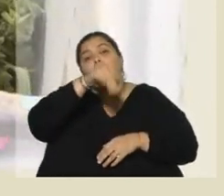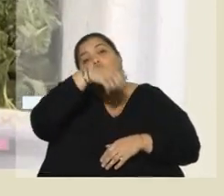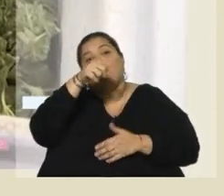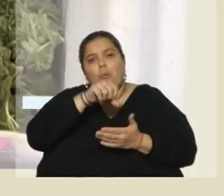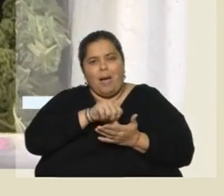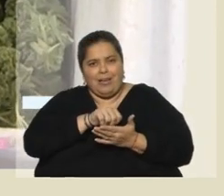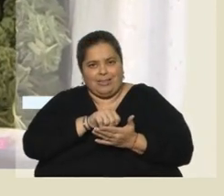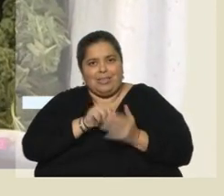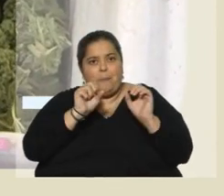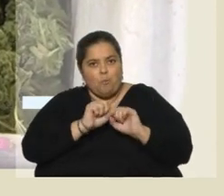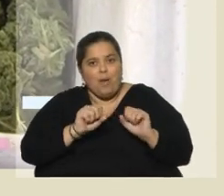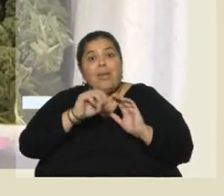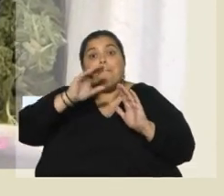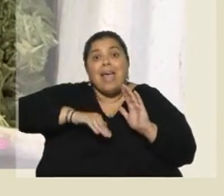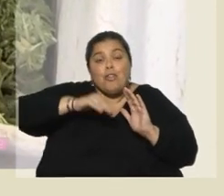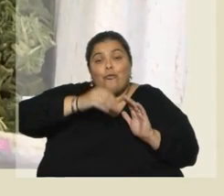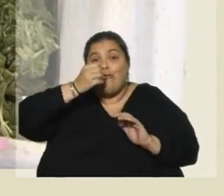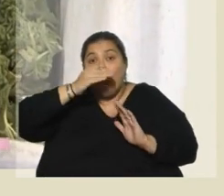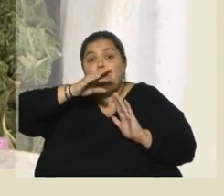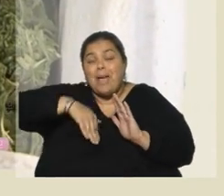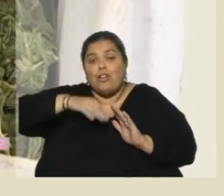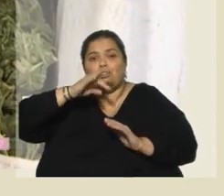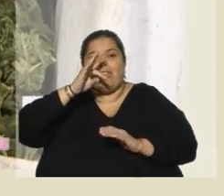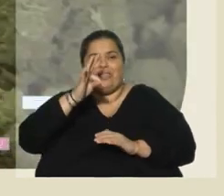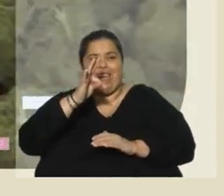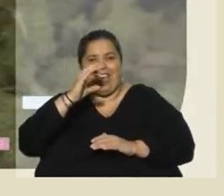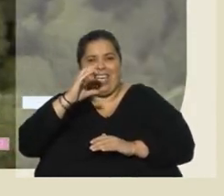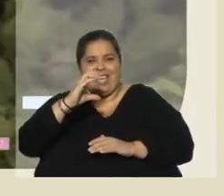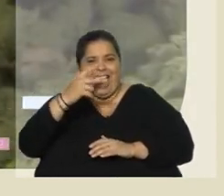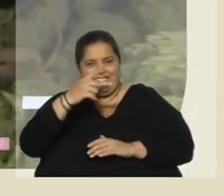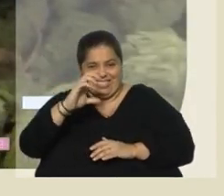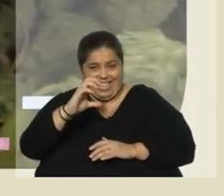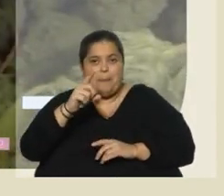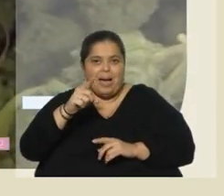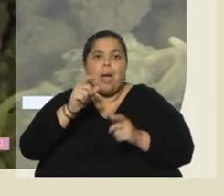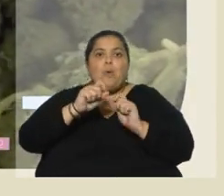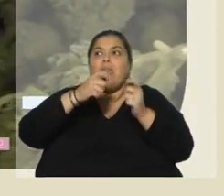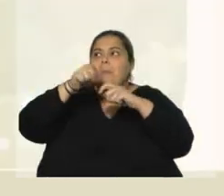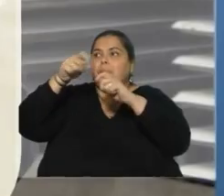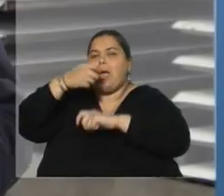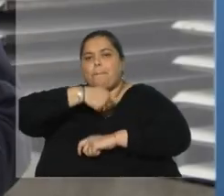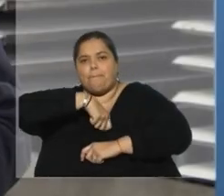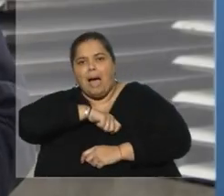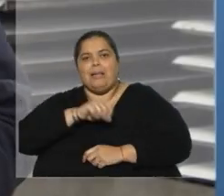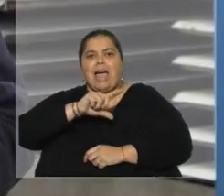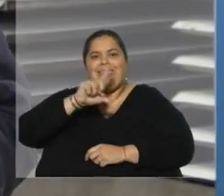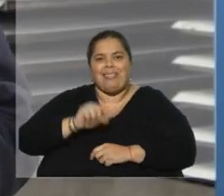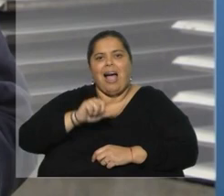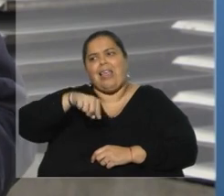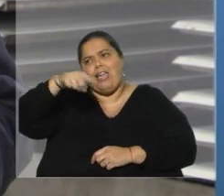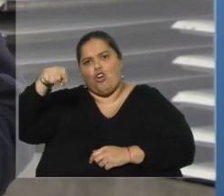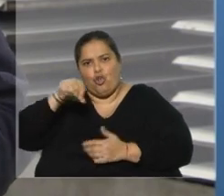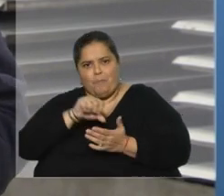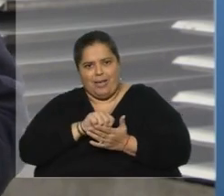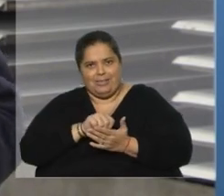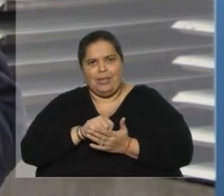bajar esas flores, niveles de THC un poco menos para poder ser exportados a Italia, España o a otros países. Nosotros encontramos que uno de los